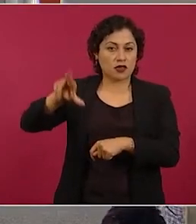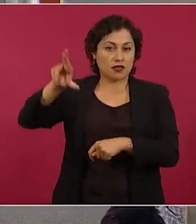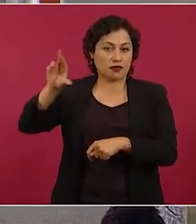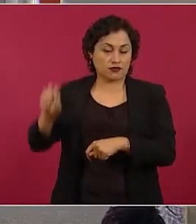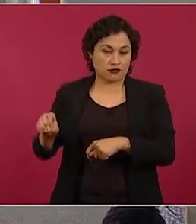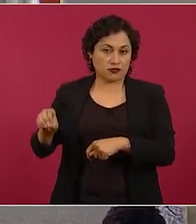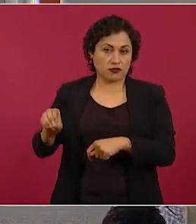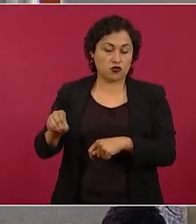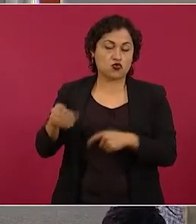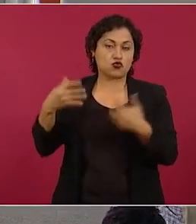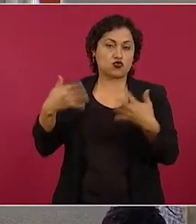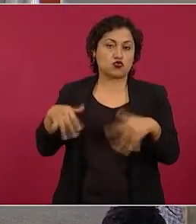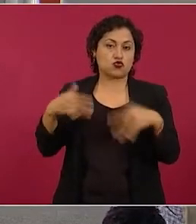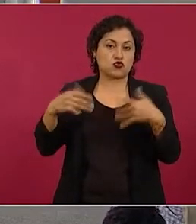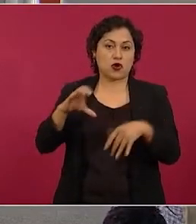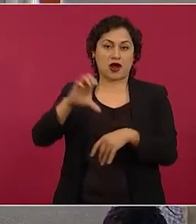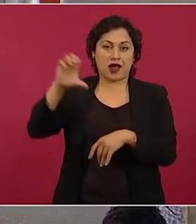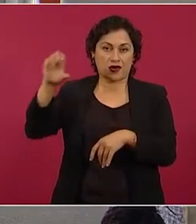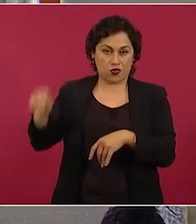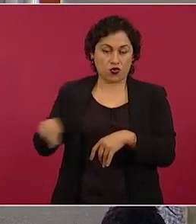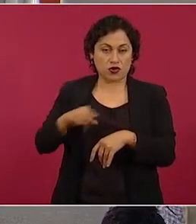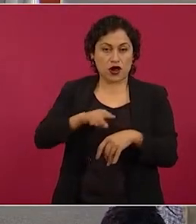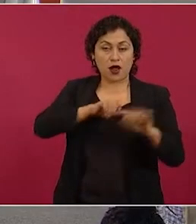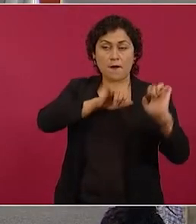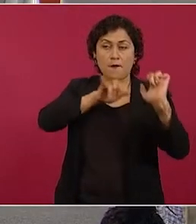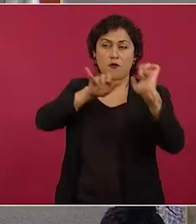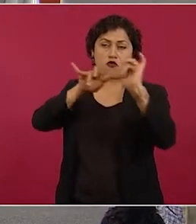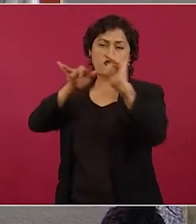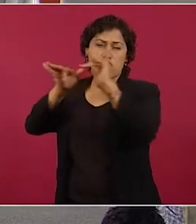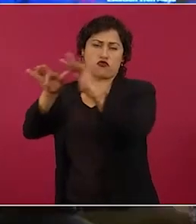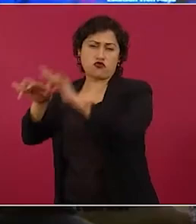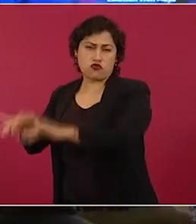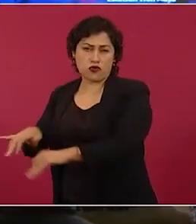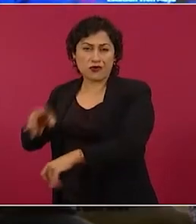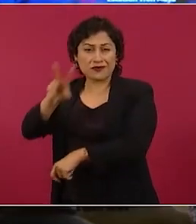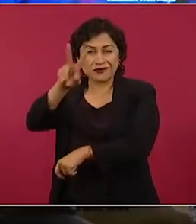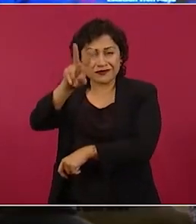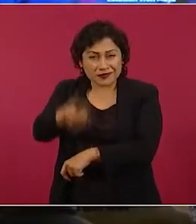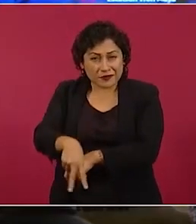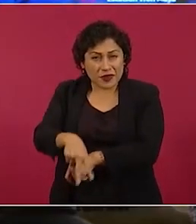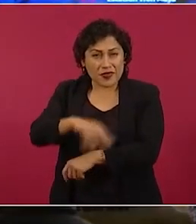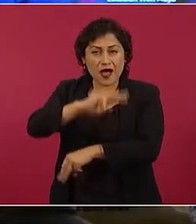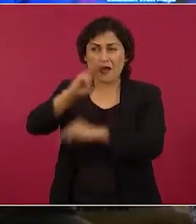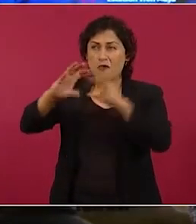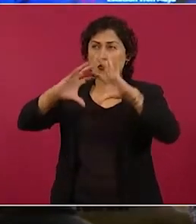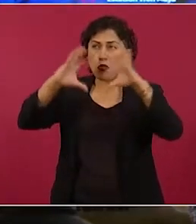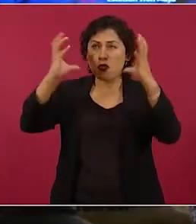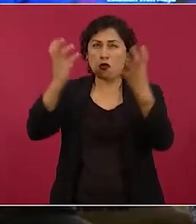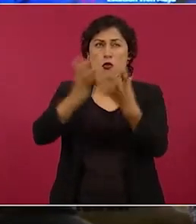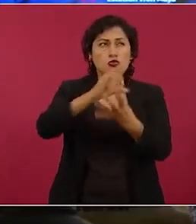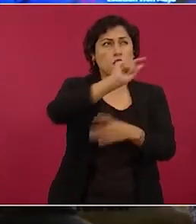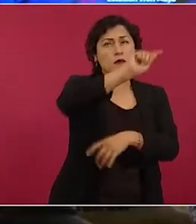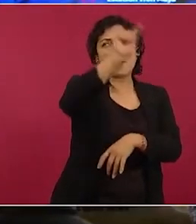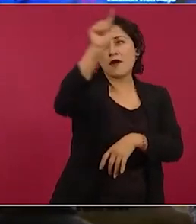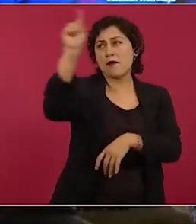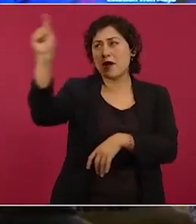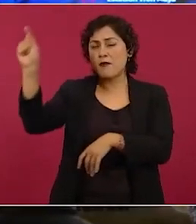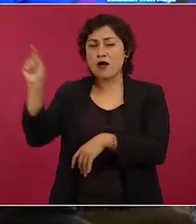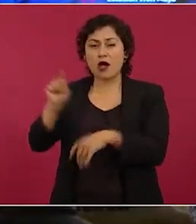a Cancún. Cuando digo todo el mundo, es el mundo, porque Cancún